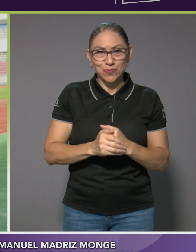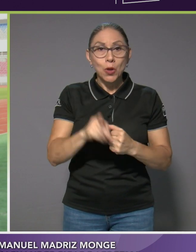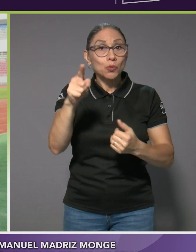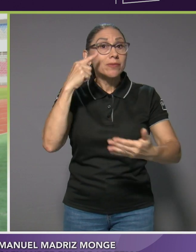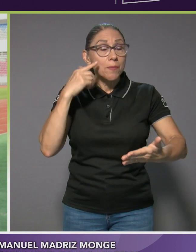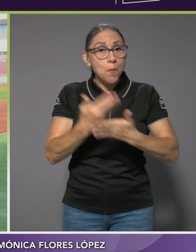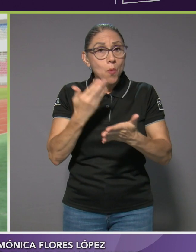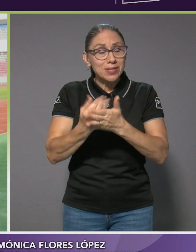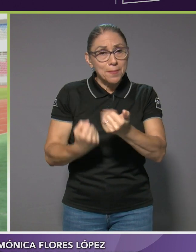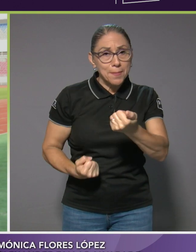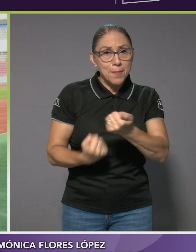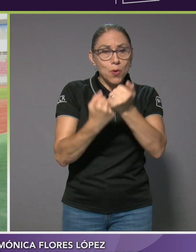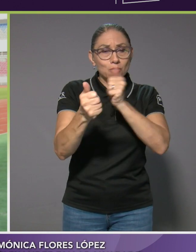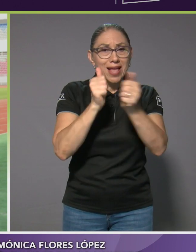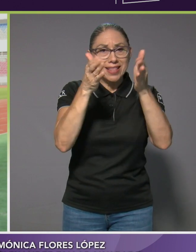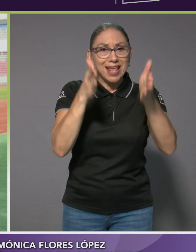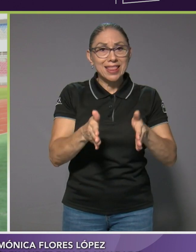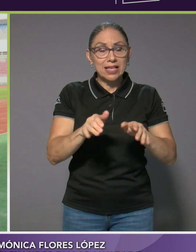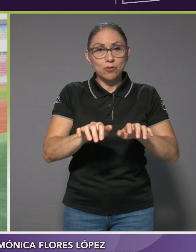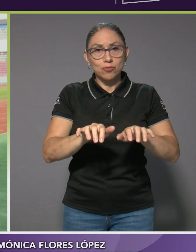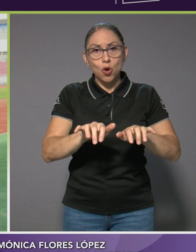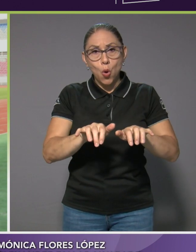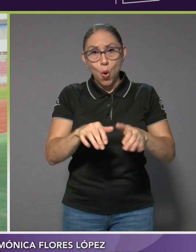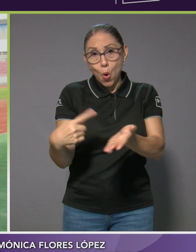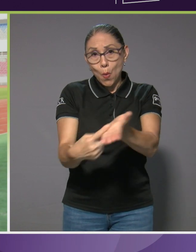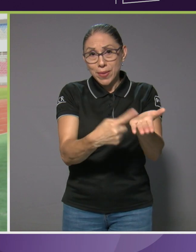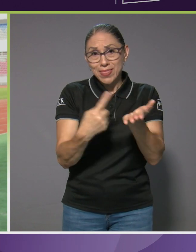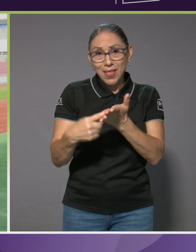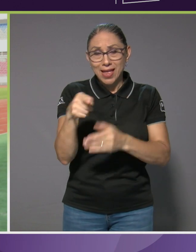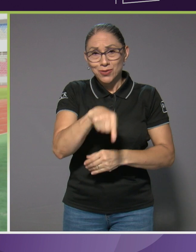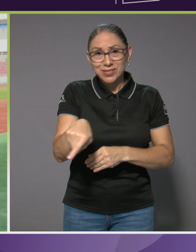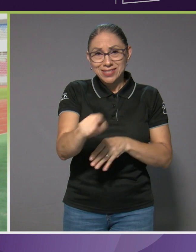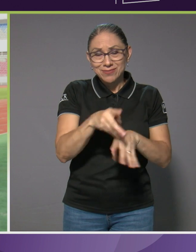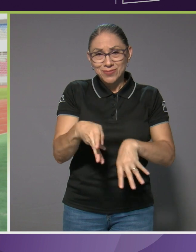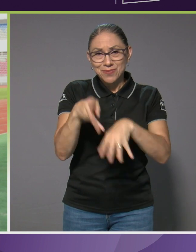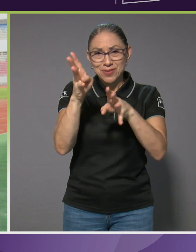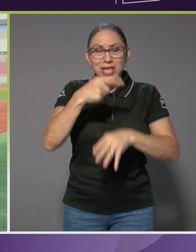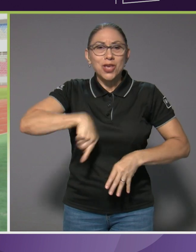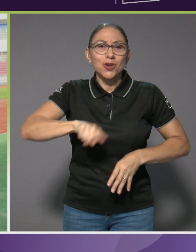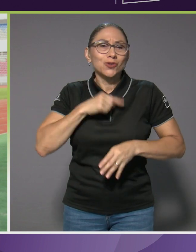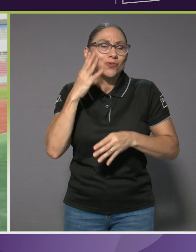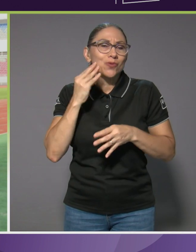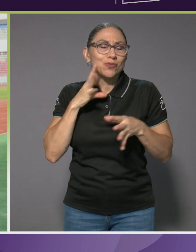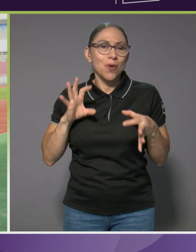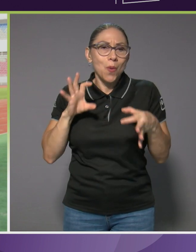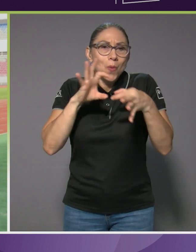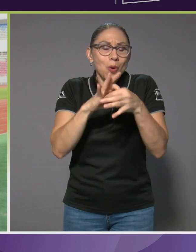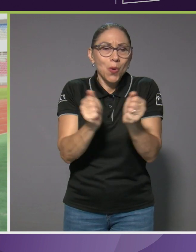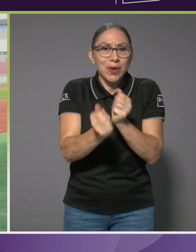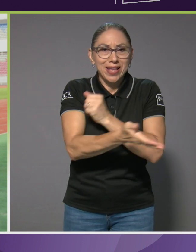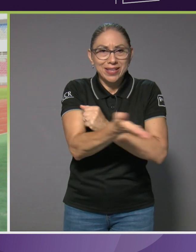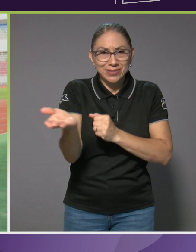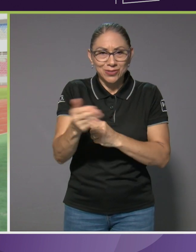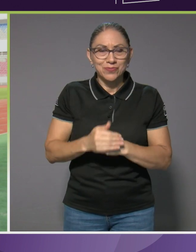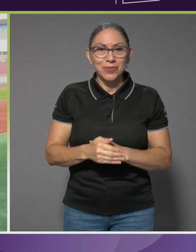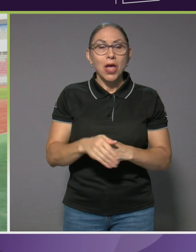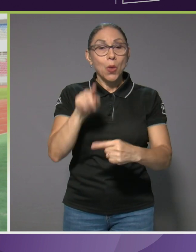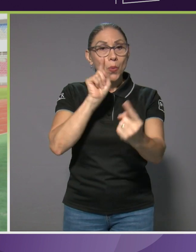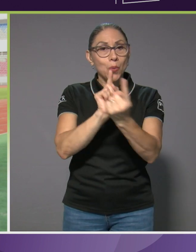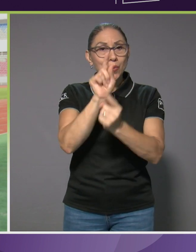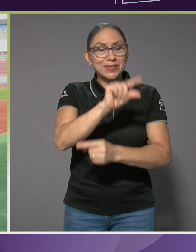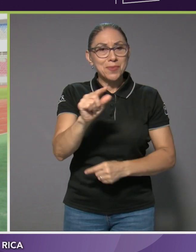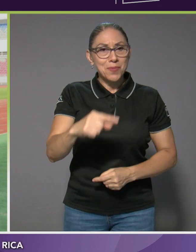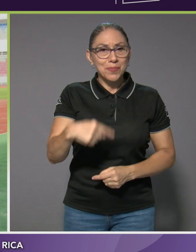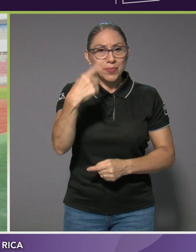el apoyo a nuestros atletas en los comentarios de estas publicaciones y viviremos juntos con ellas y ellos. Nos encontramos la próxima